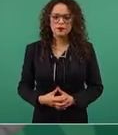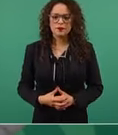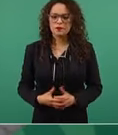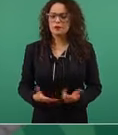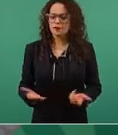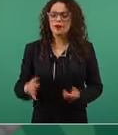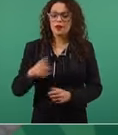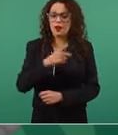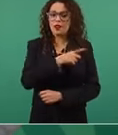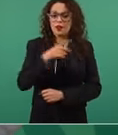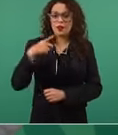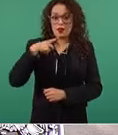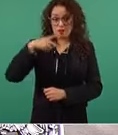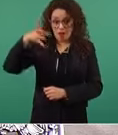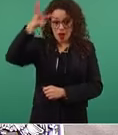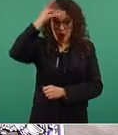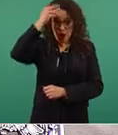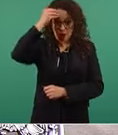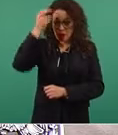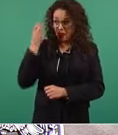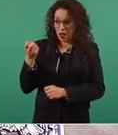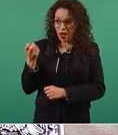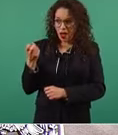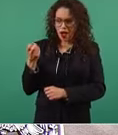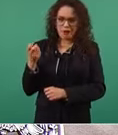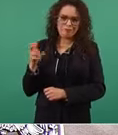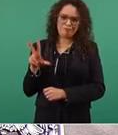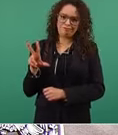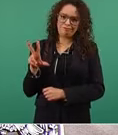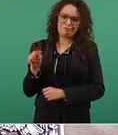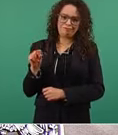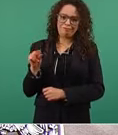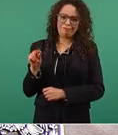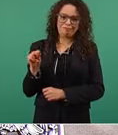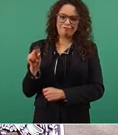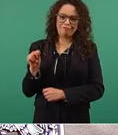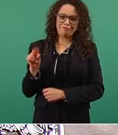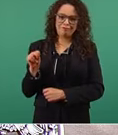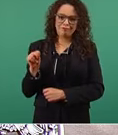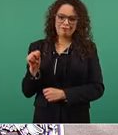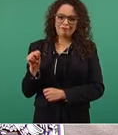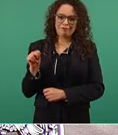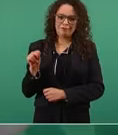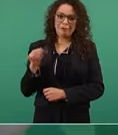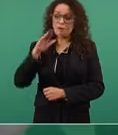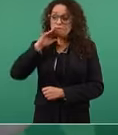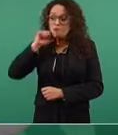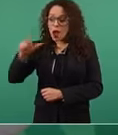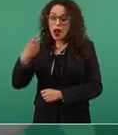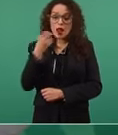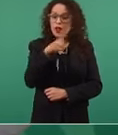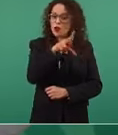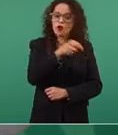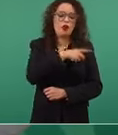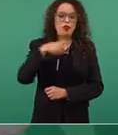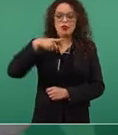aprendan lo que no se debe de hacer cuando